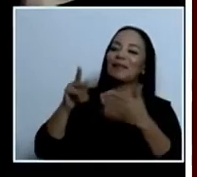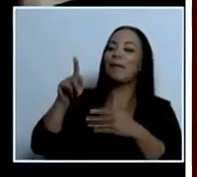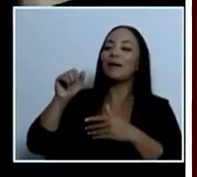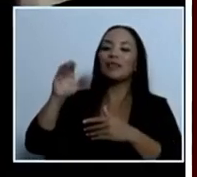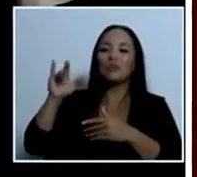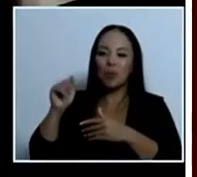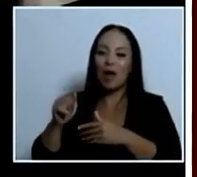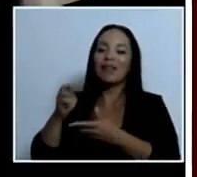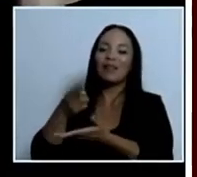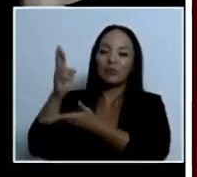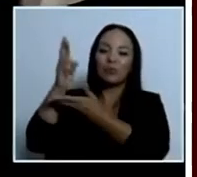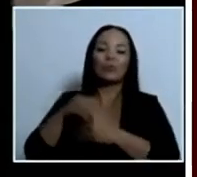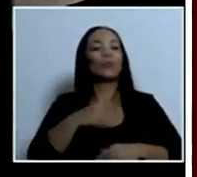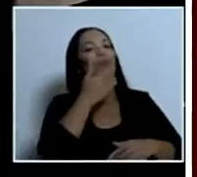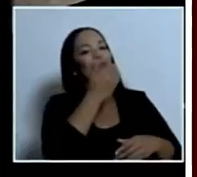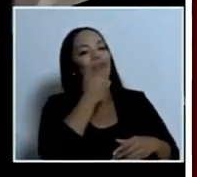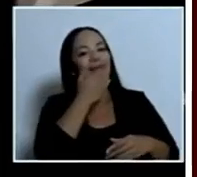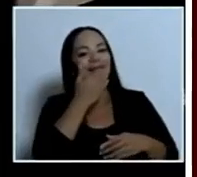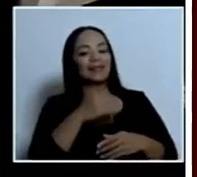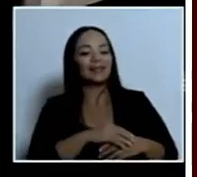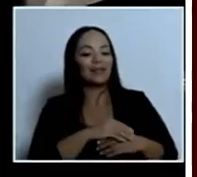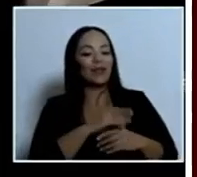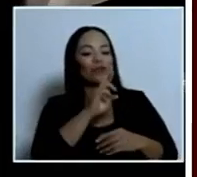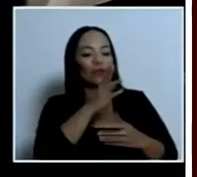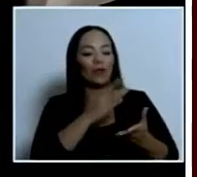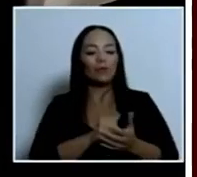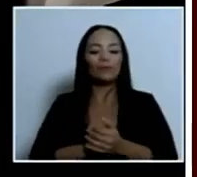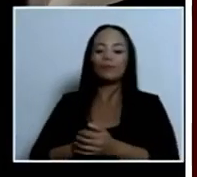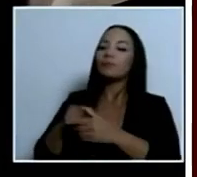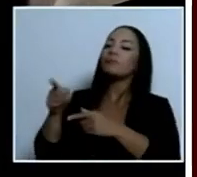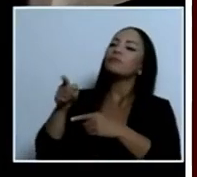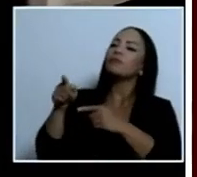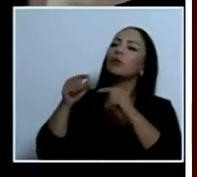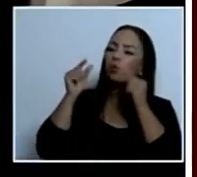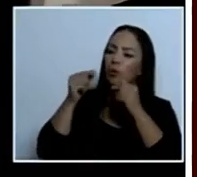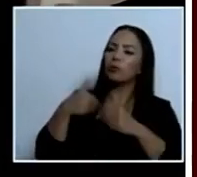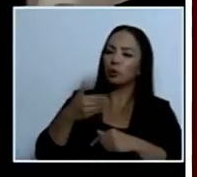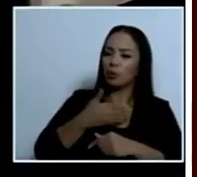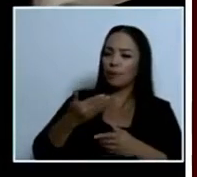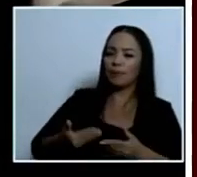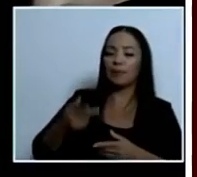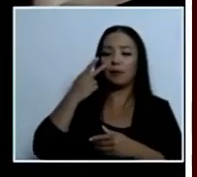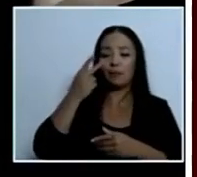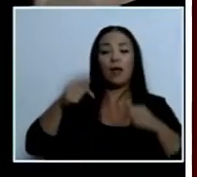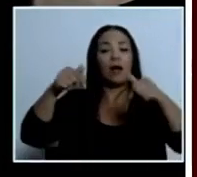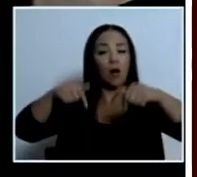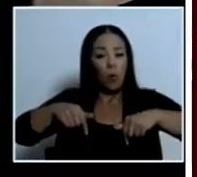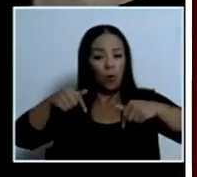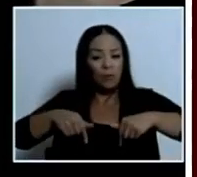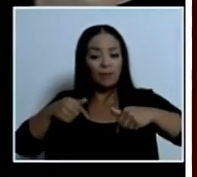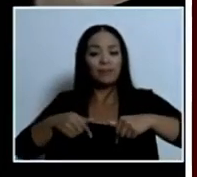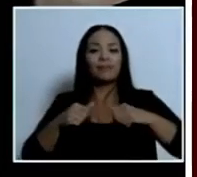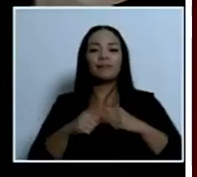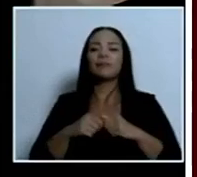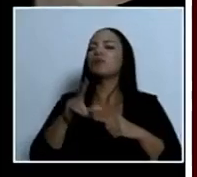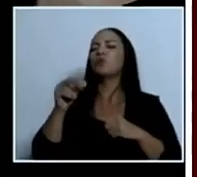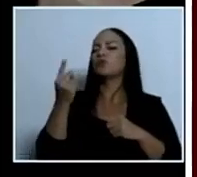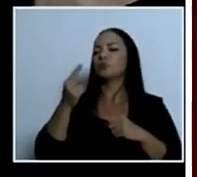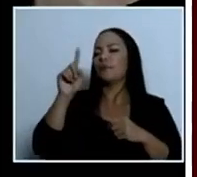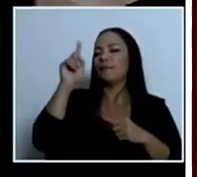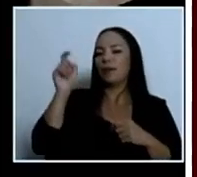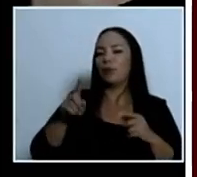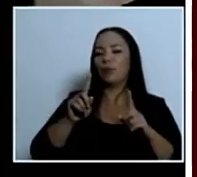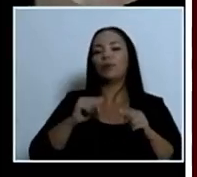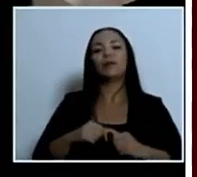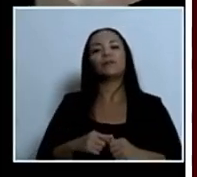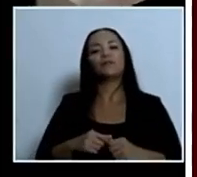muchas gracias don rodrigo don rodrigo señor presidente hoy más que más que una pregunta lo